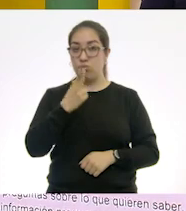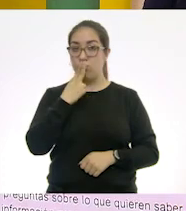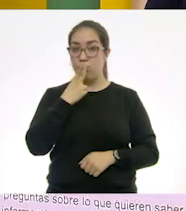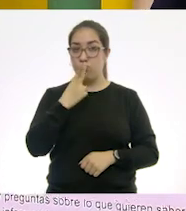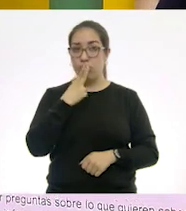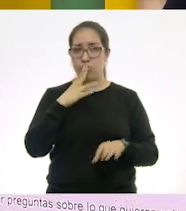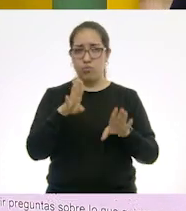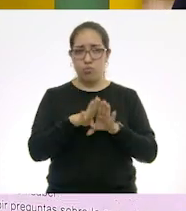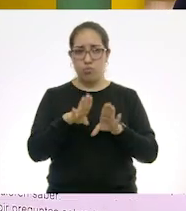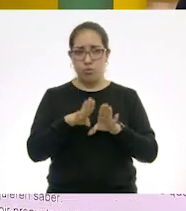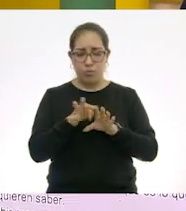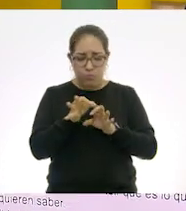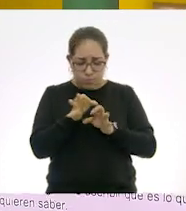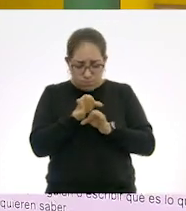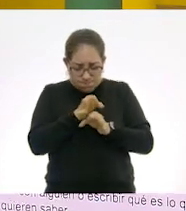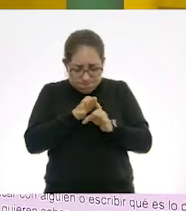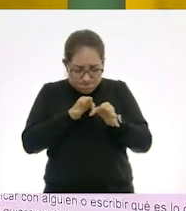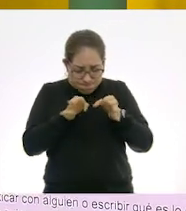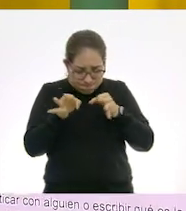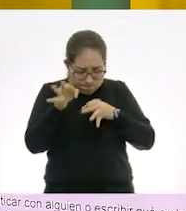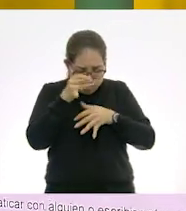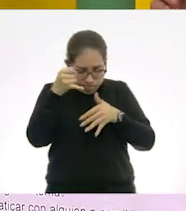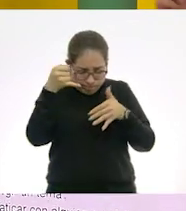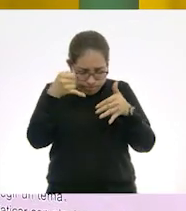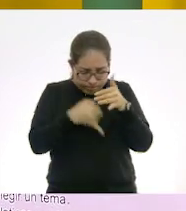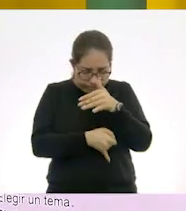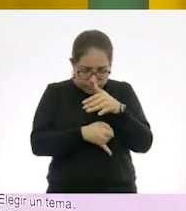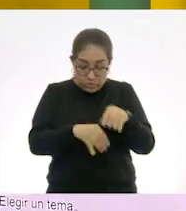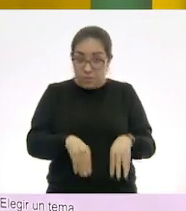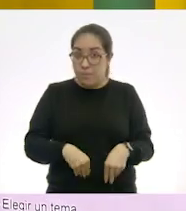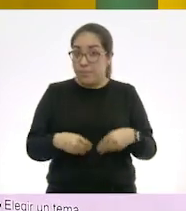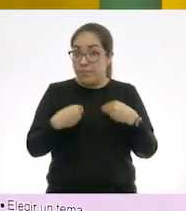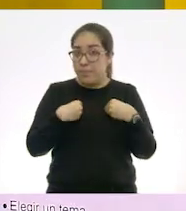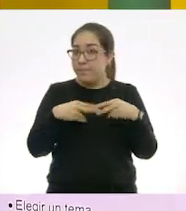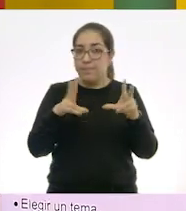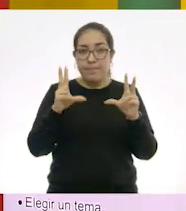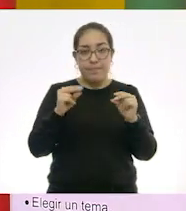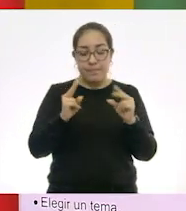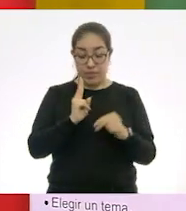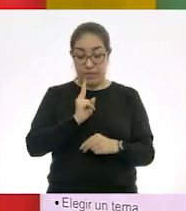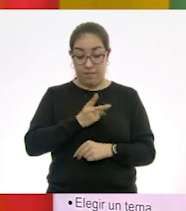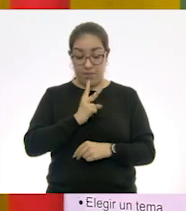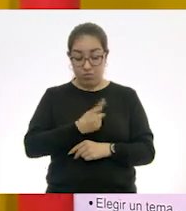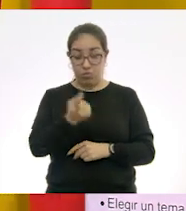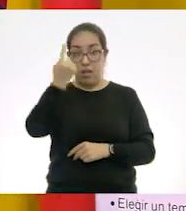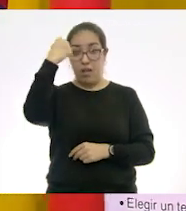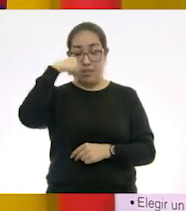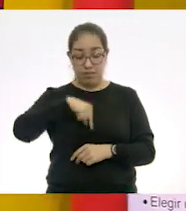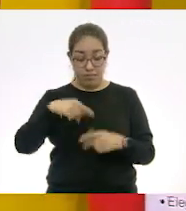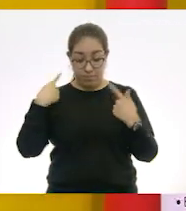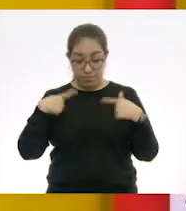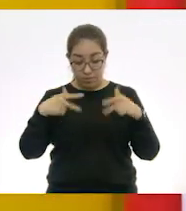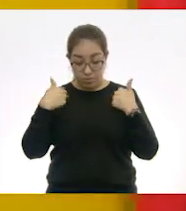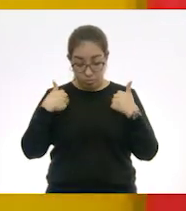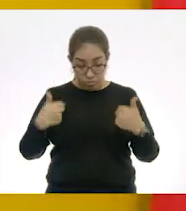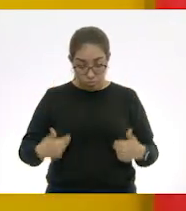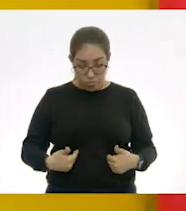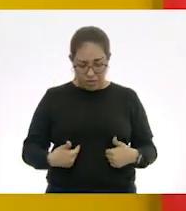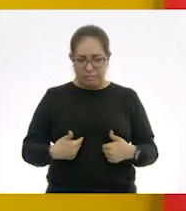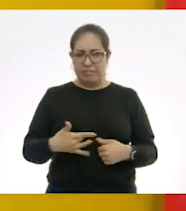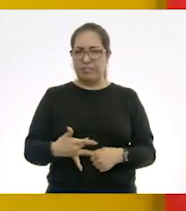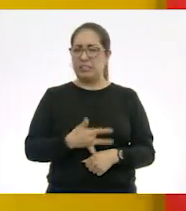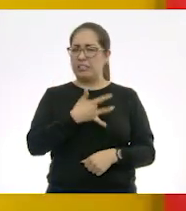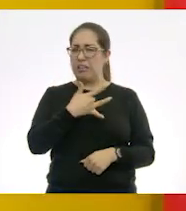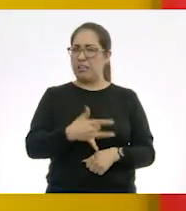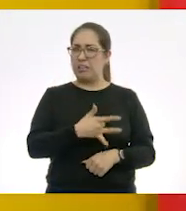pequeños, pero no son seres vivos. Los virus se hospedan en los seres vivos, causando diversos síntomas,